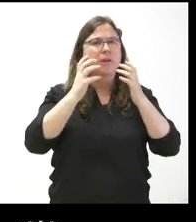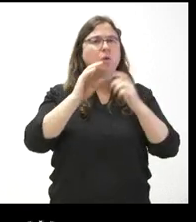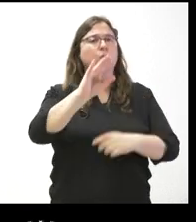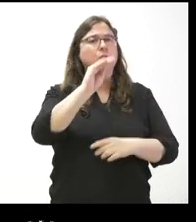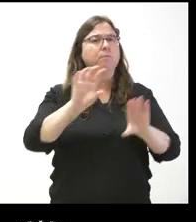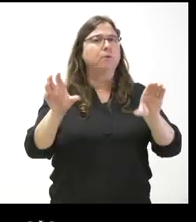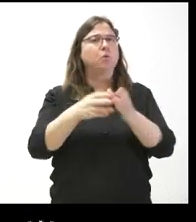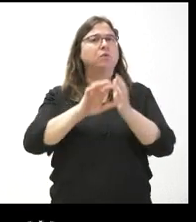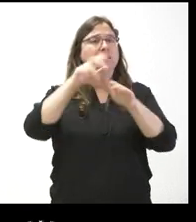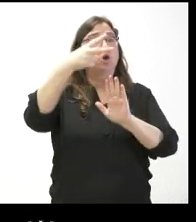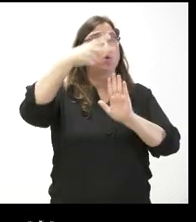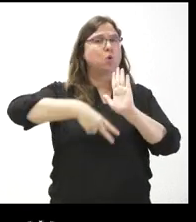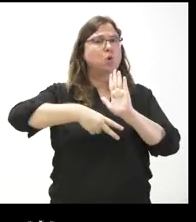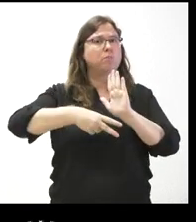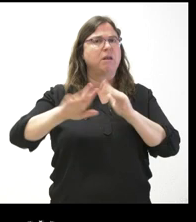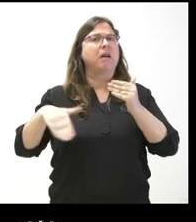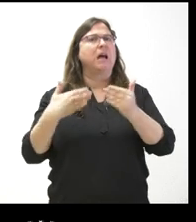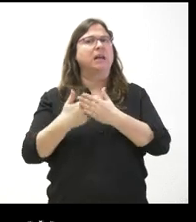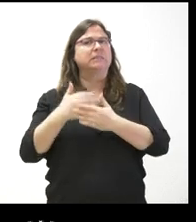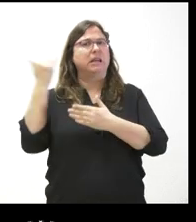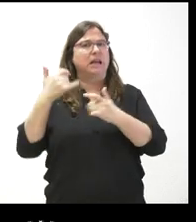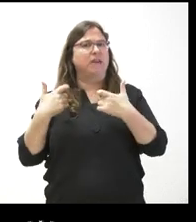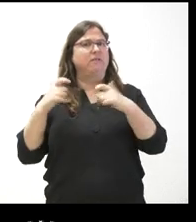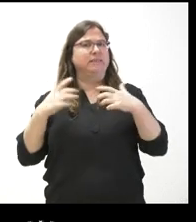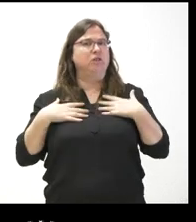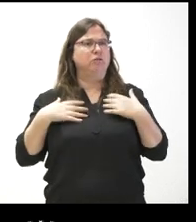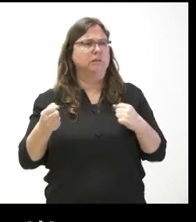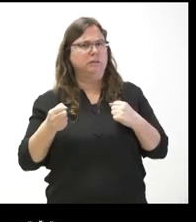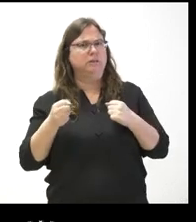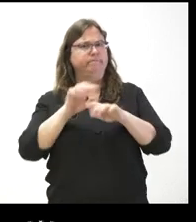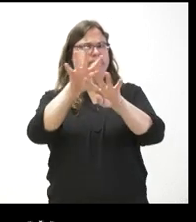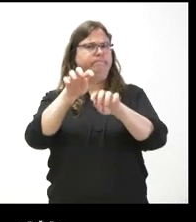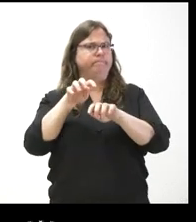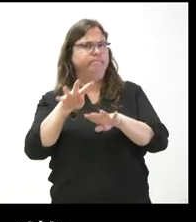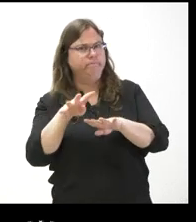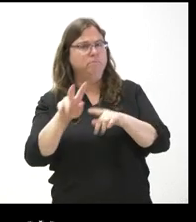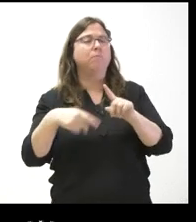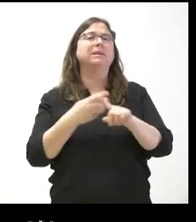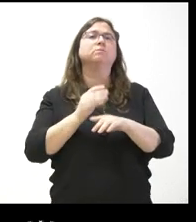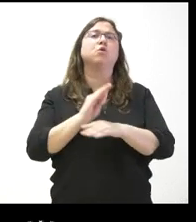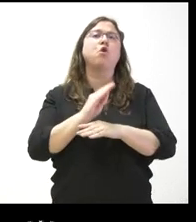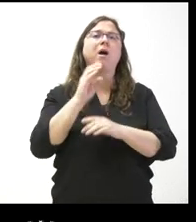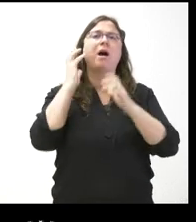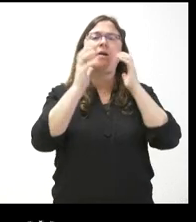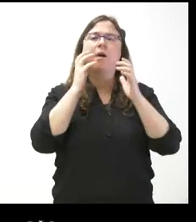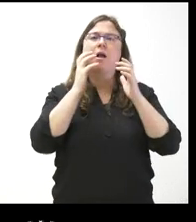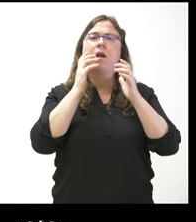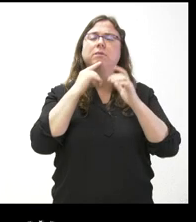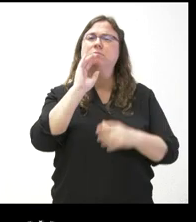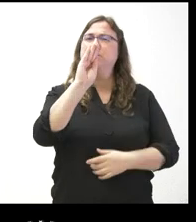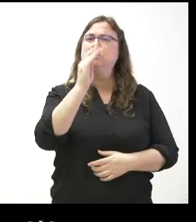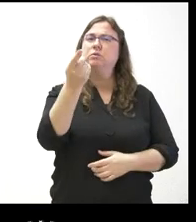con esta norma que han cuestionado los propios jefes de sección de sanidad y de producción animal. Y también le preguntar si la Junta ha